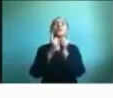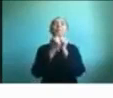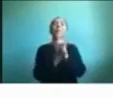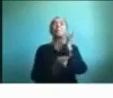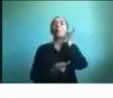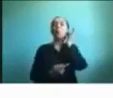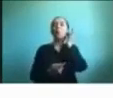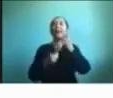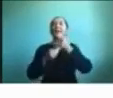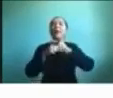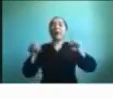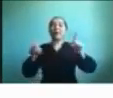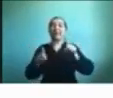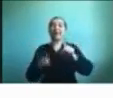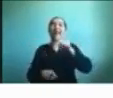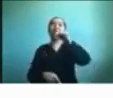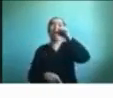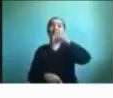más en detalle